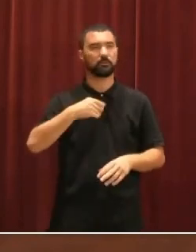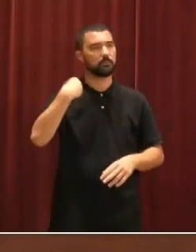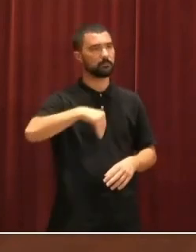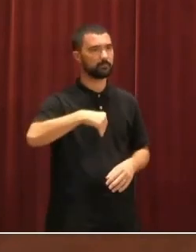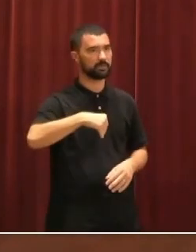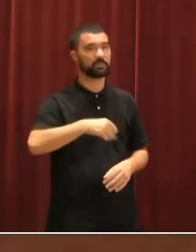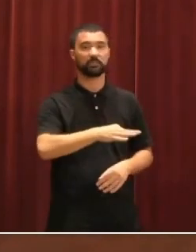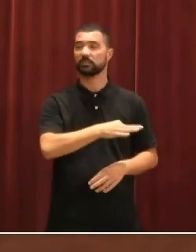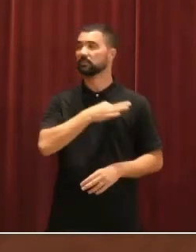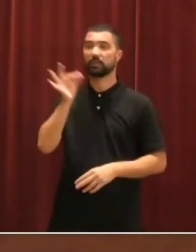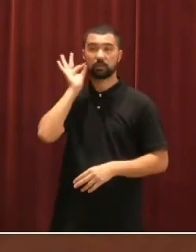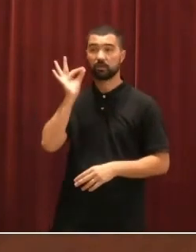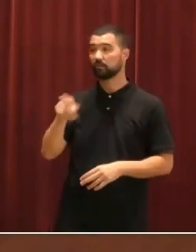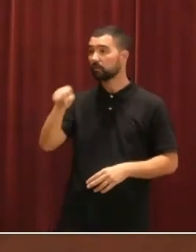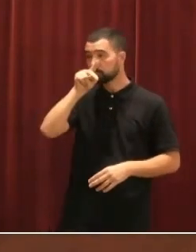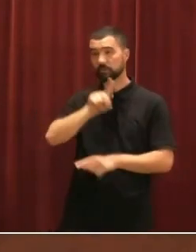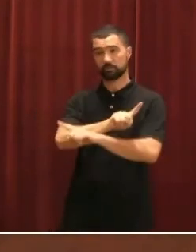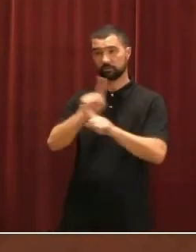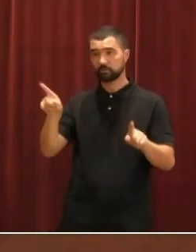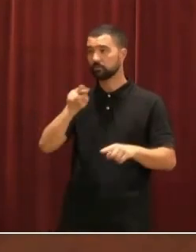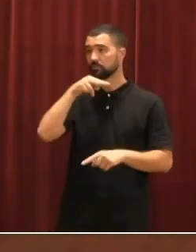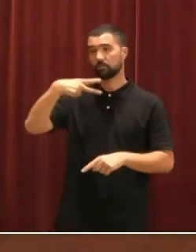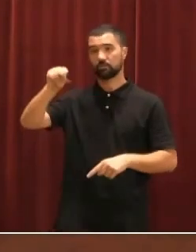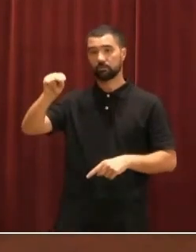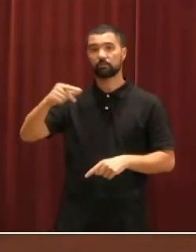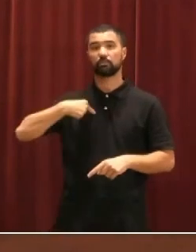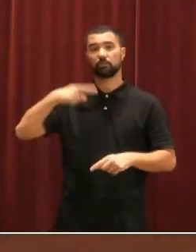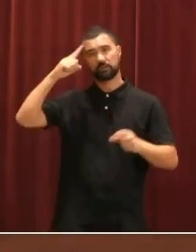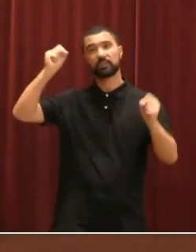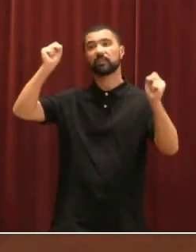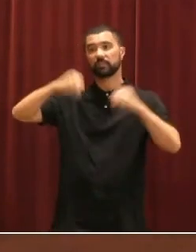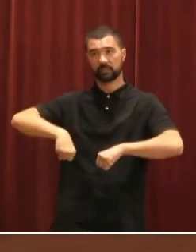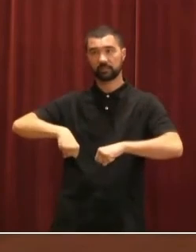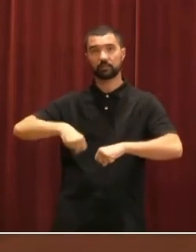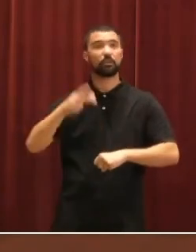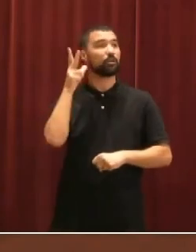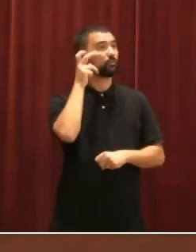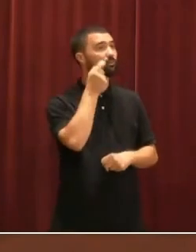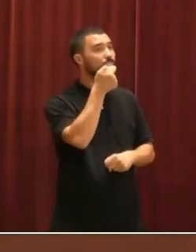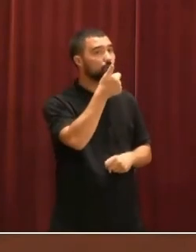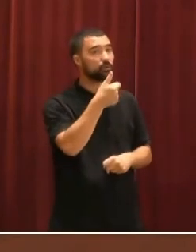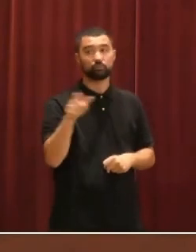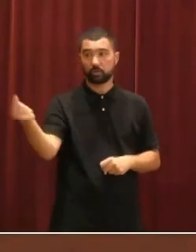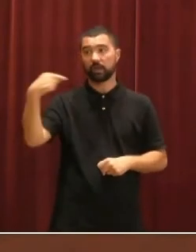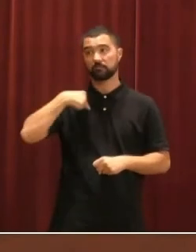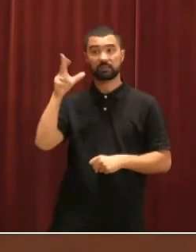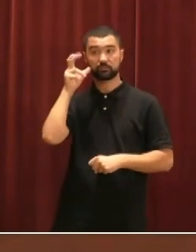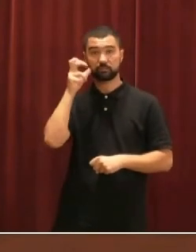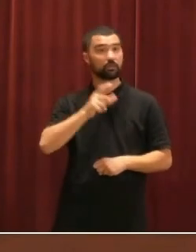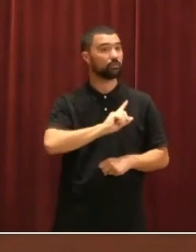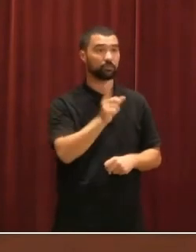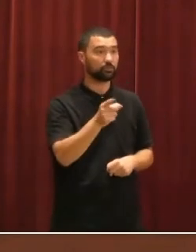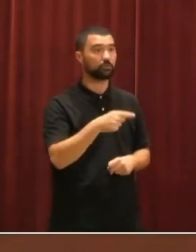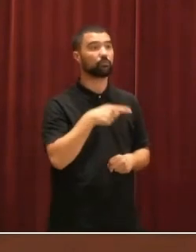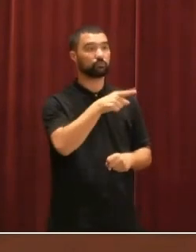Presidente. Señor Agarrido, ¿no tiene la palabra? No, he tomado una decisión. ¿Me puede escuchar usted a mí, por favor? No, es que usted